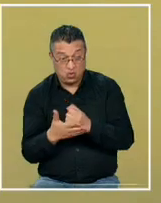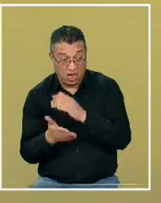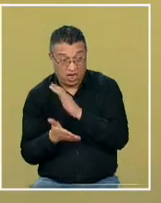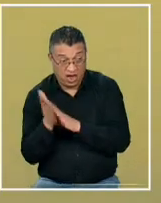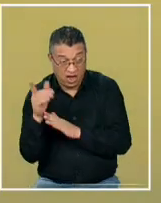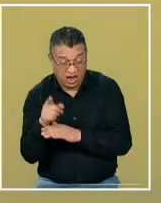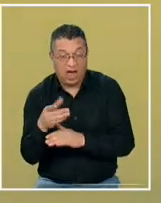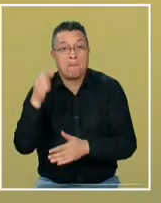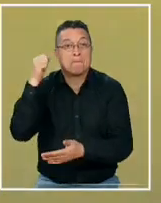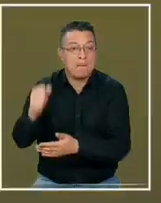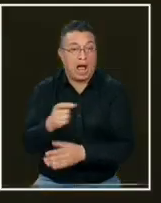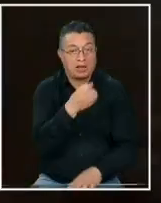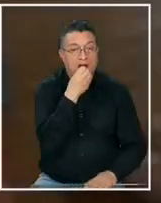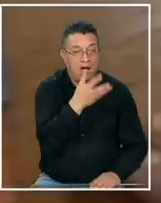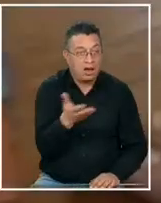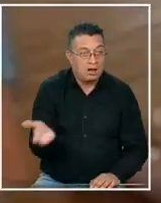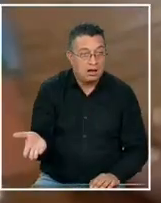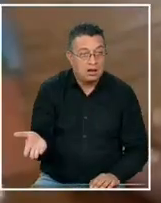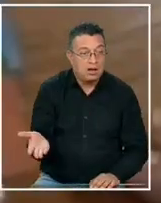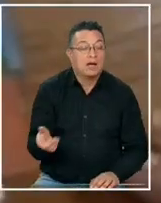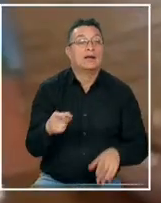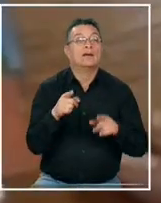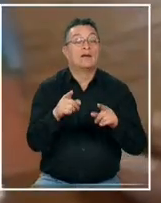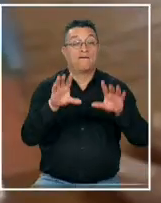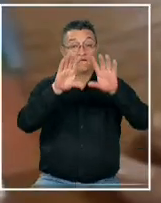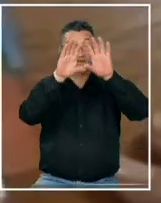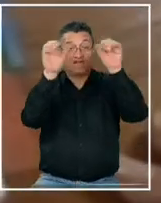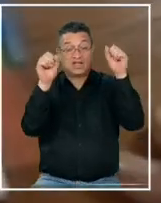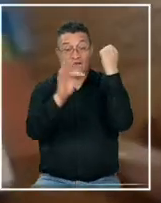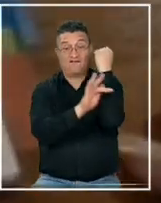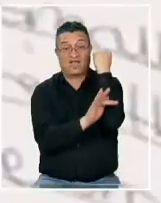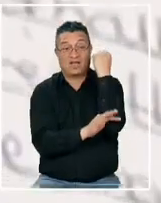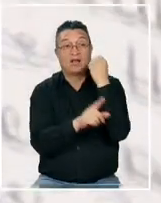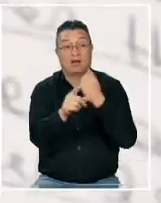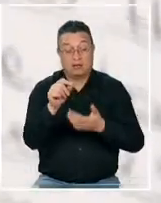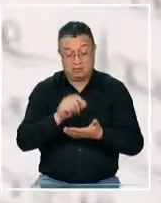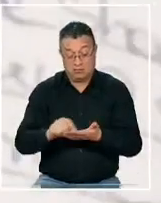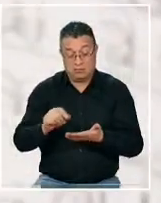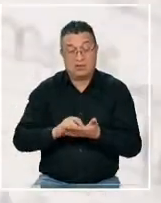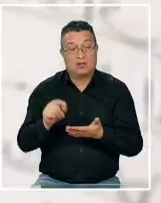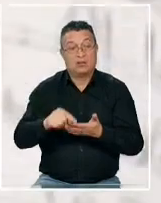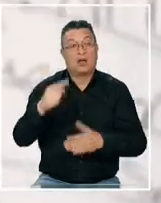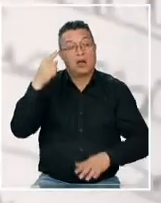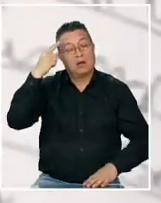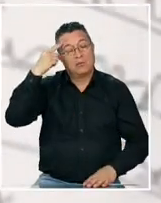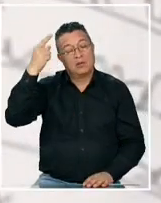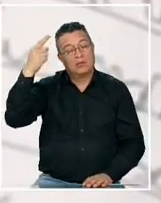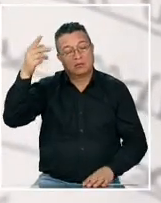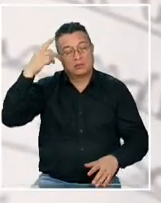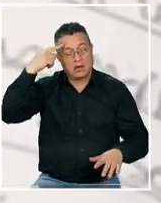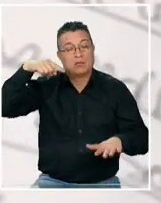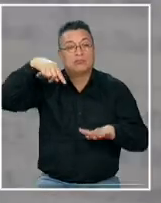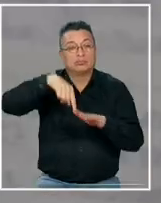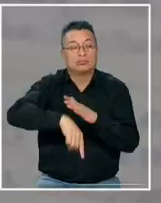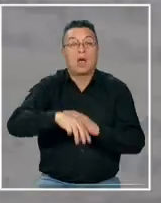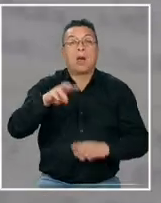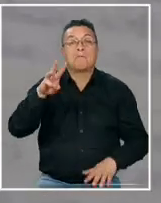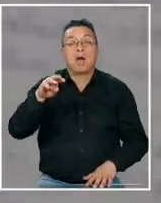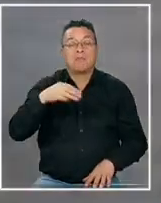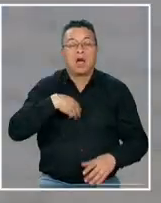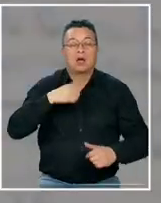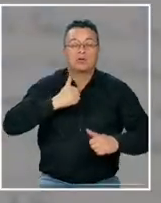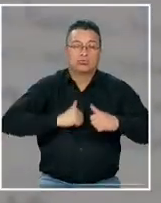confesión para los fiscales del caso sus escritos contenían los pensamientos más profundos de una madre